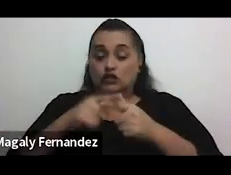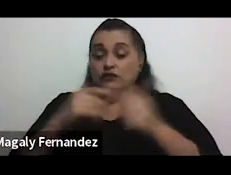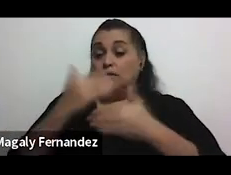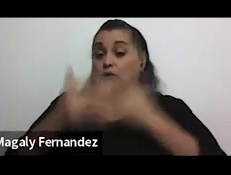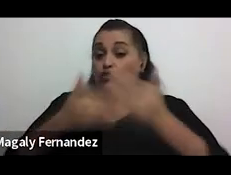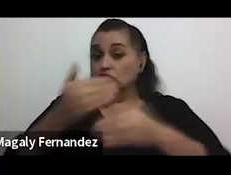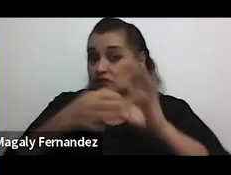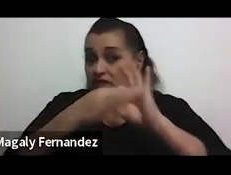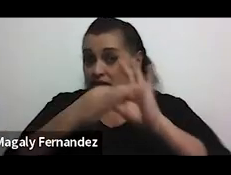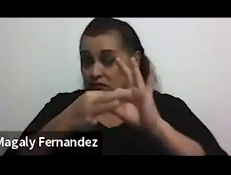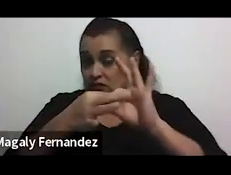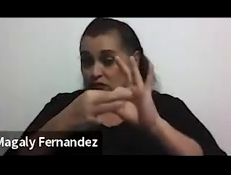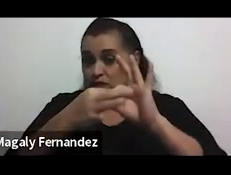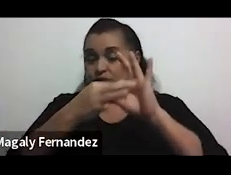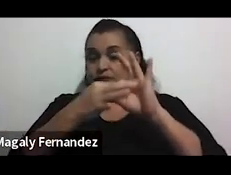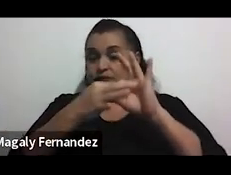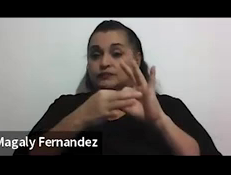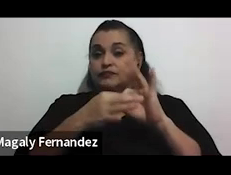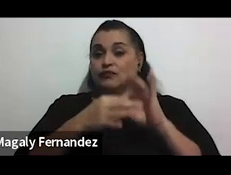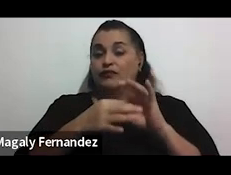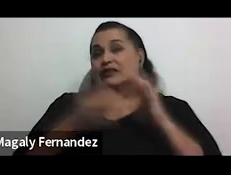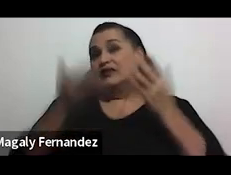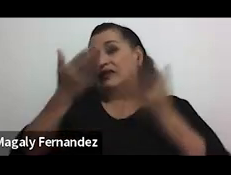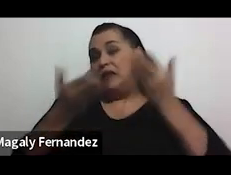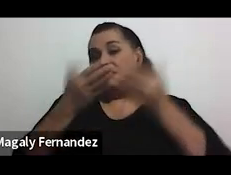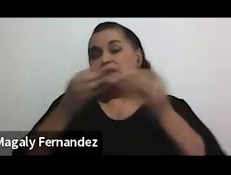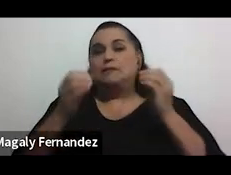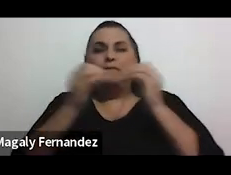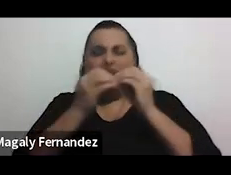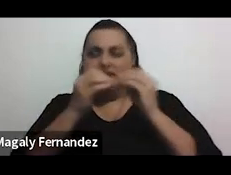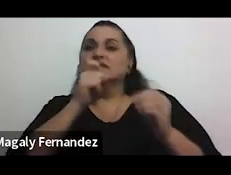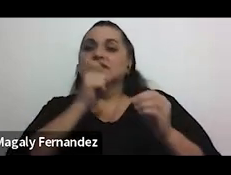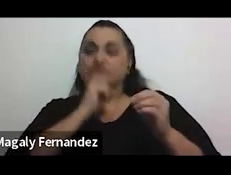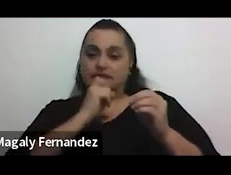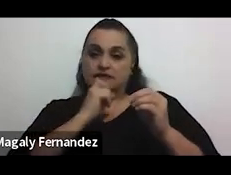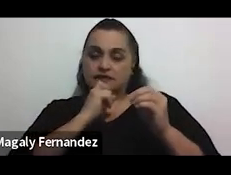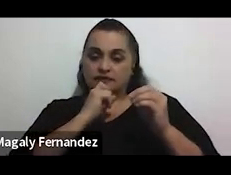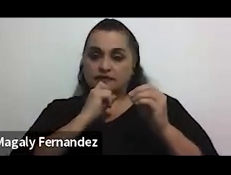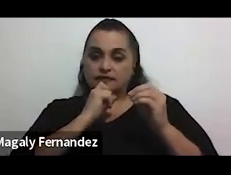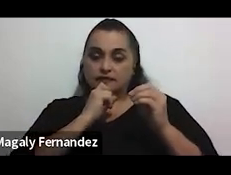respecto son a veces más tediosos ¿verdad? Porque